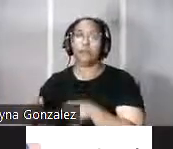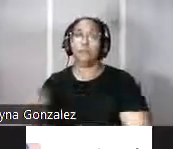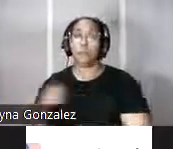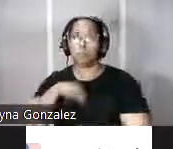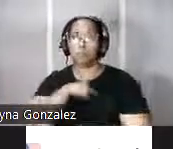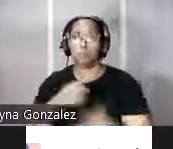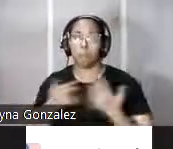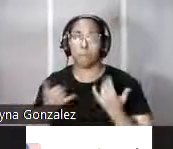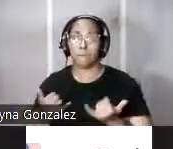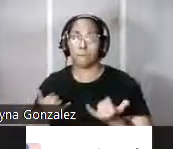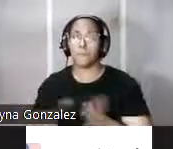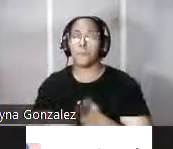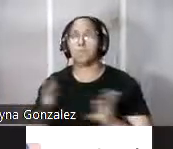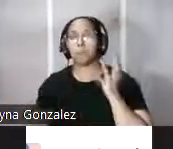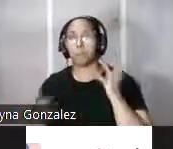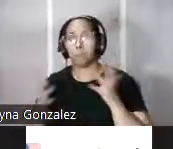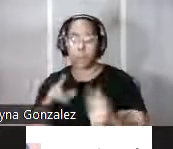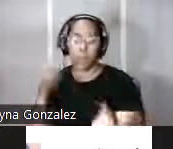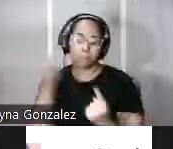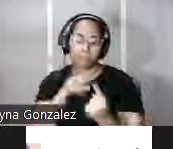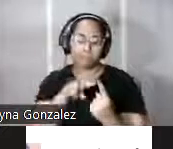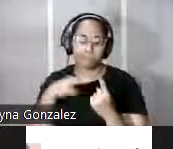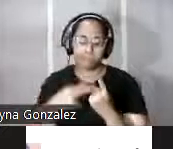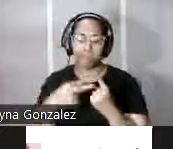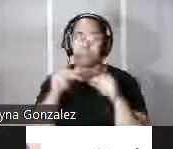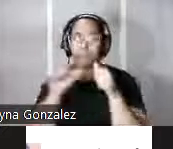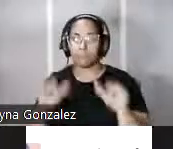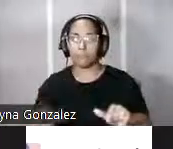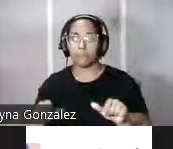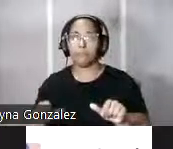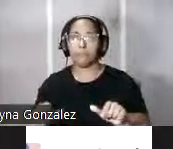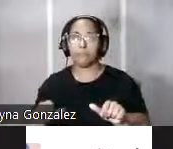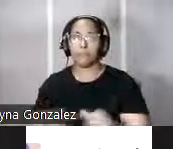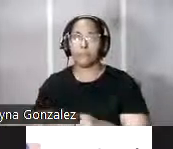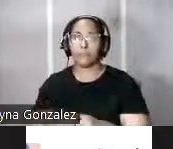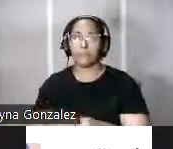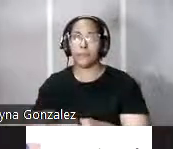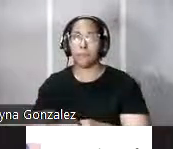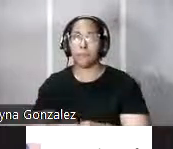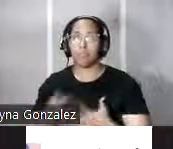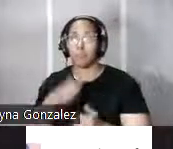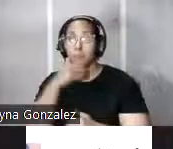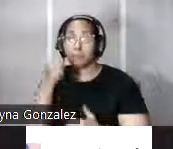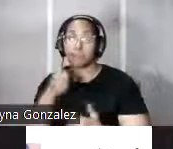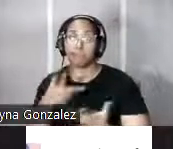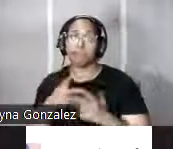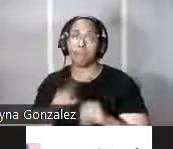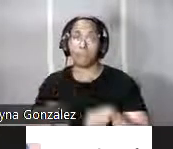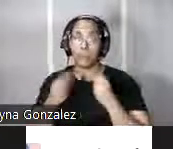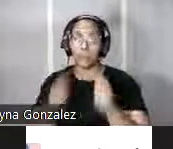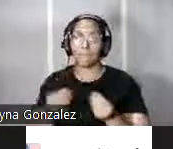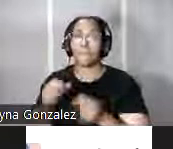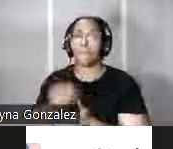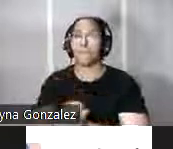aunque quizás desde el punto de vista arquitectónico la mayor aportación al sistema defensivo de la ciudad de Juan